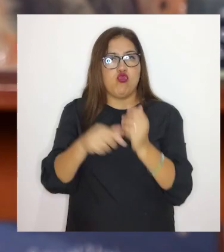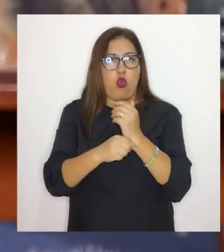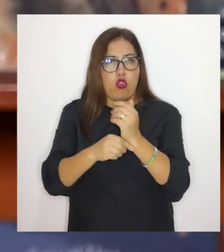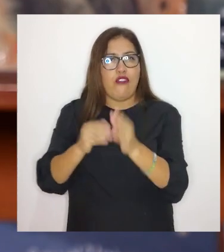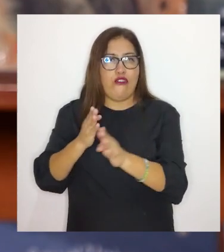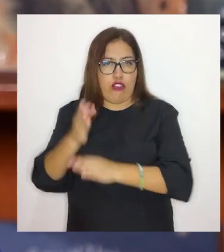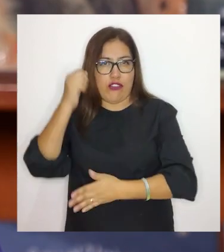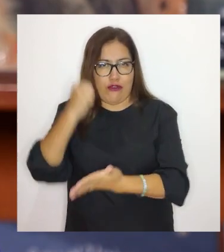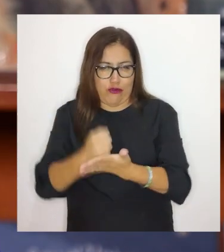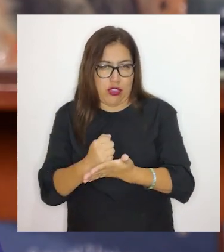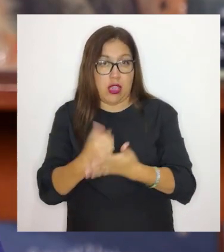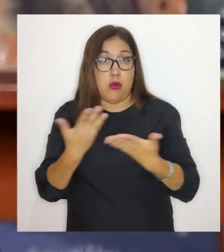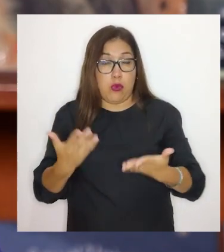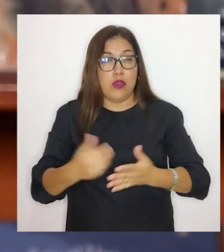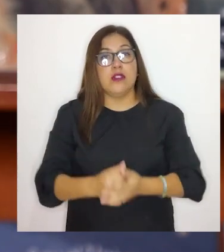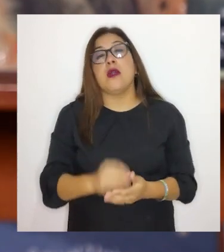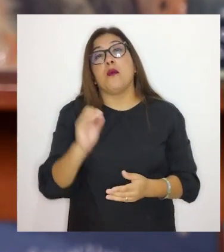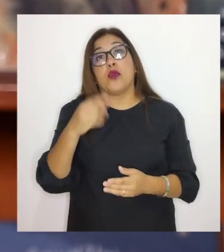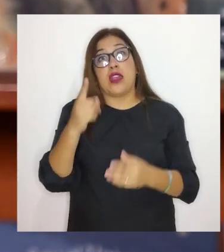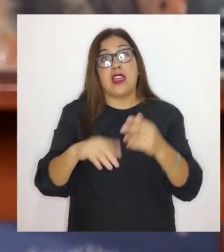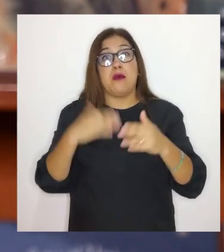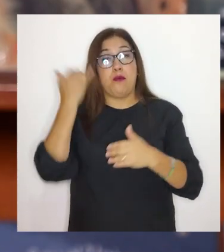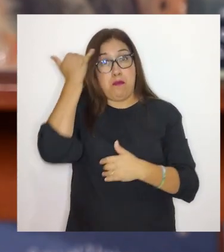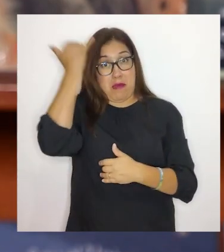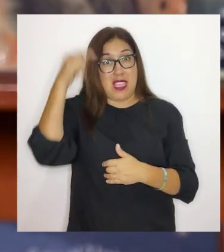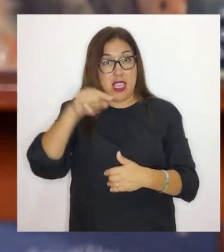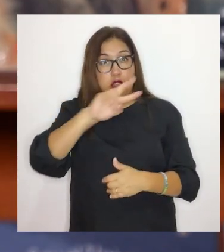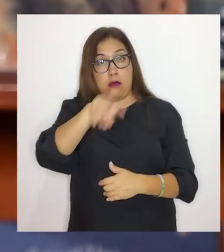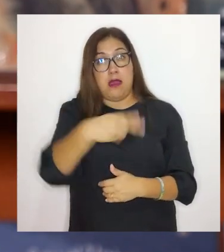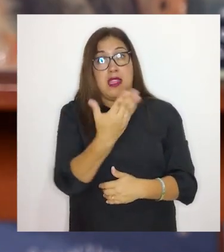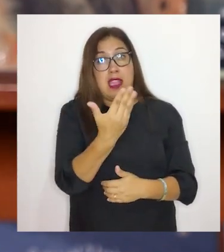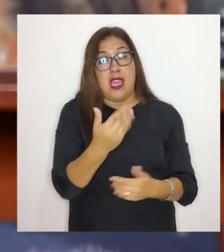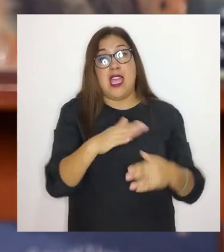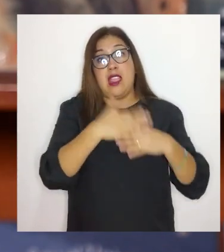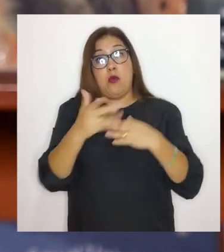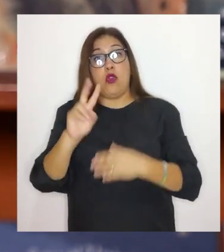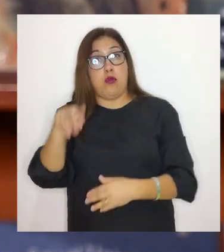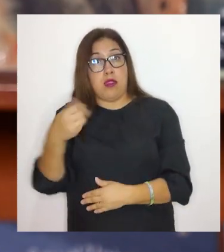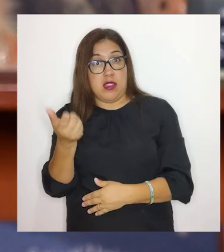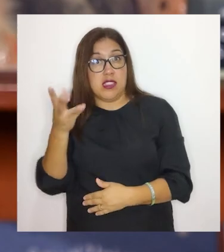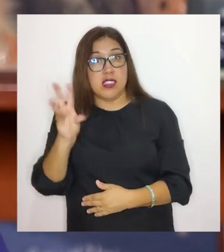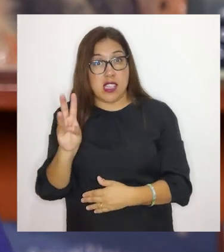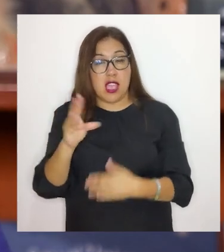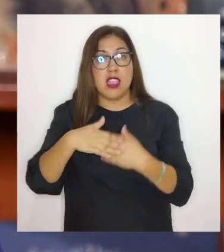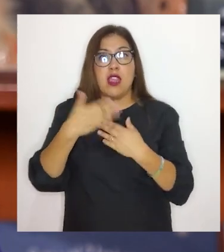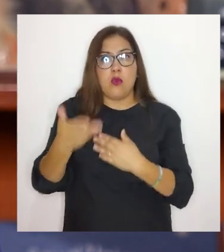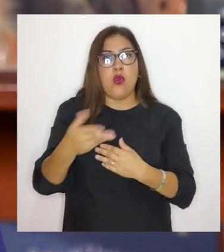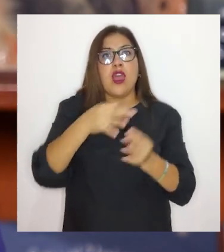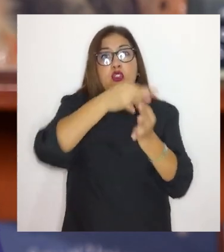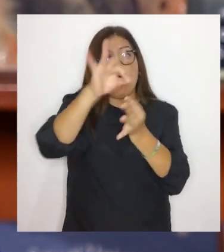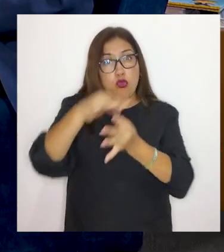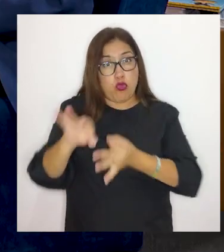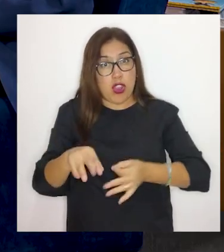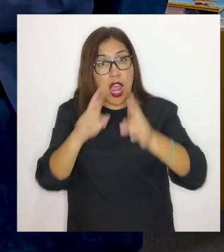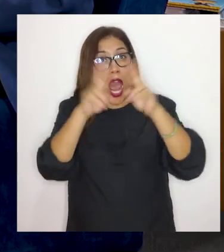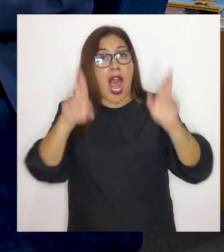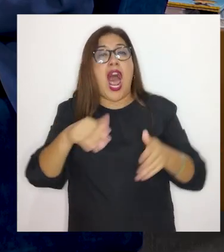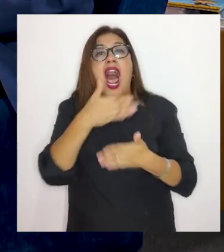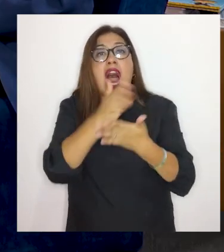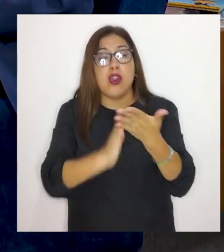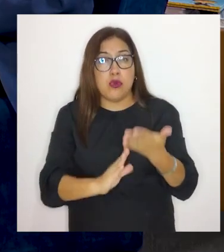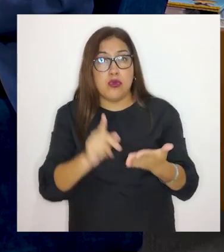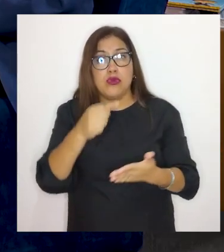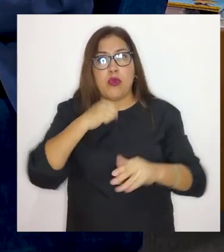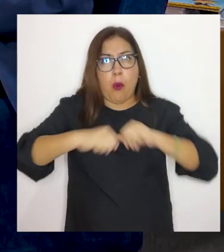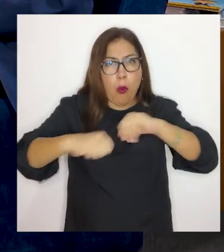Entonces, antes de ello, porque se crea el 2015, al 2016, simplemente hubieron regiones que promovieron